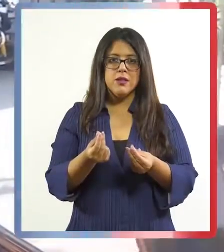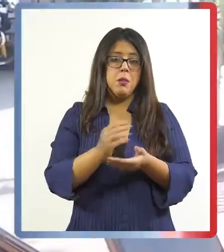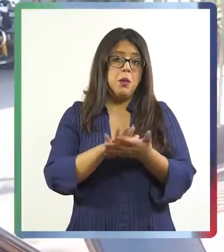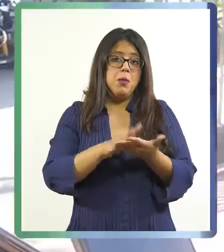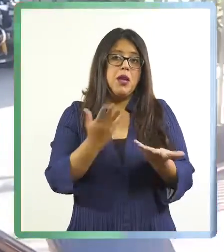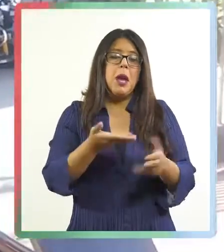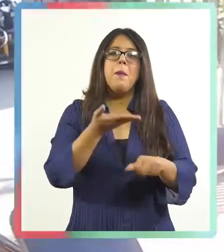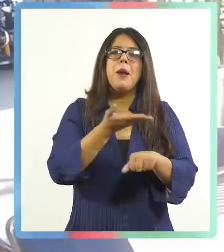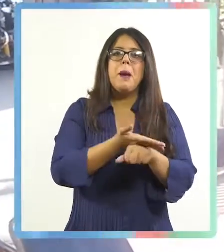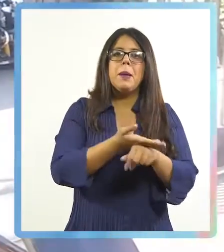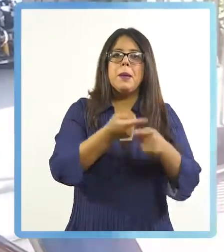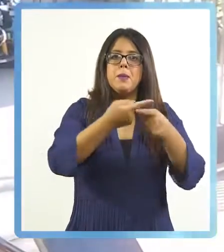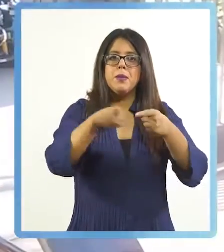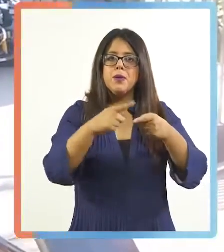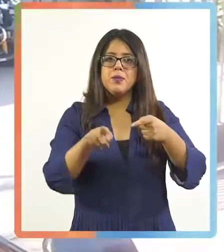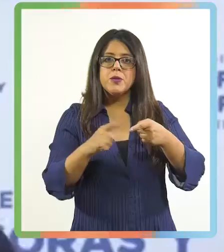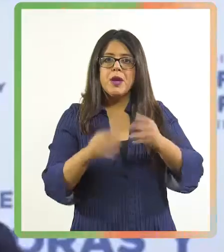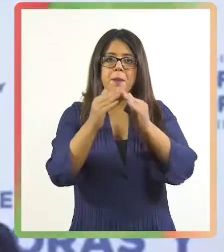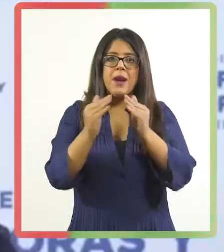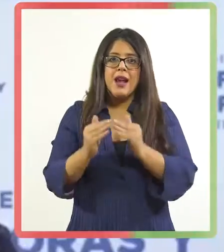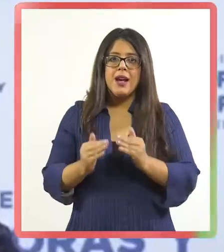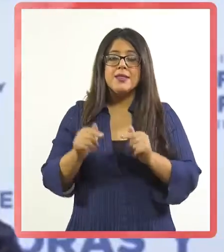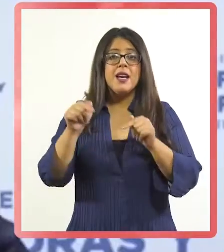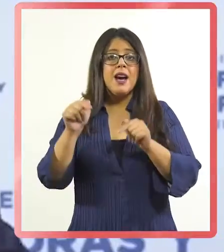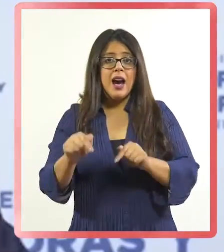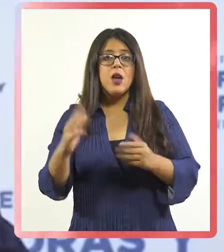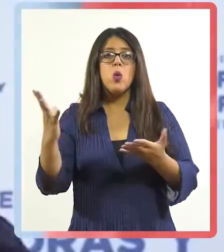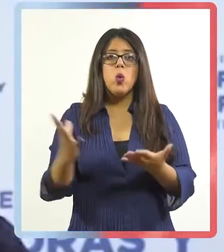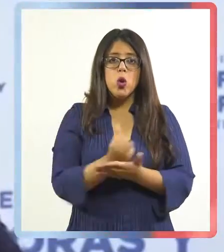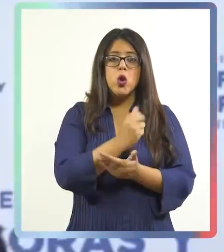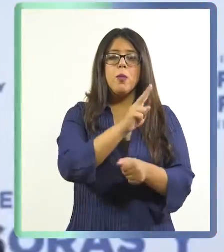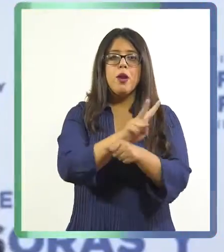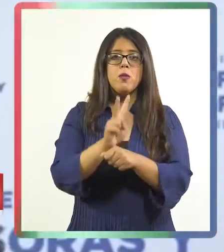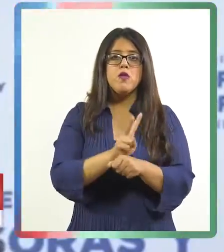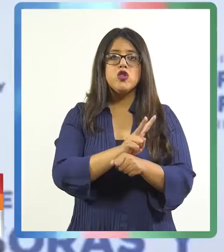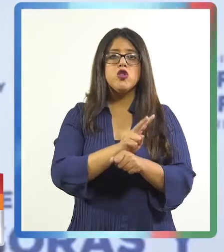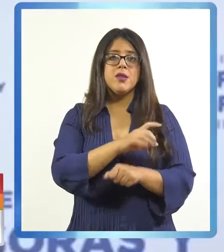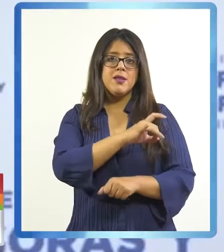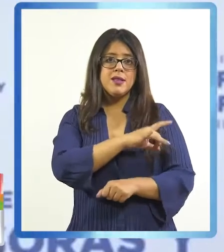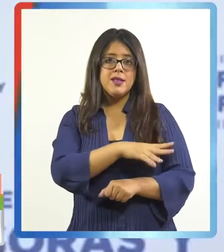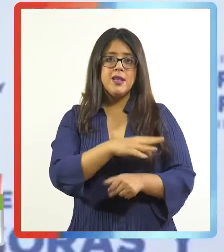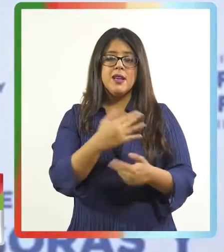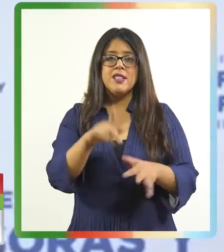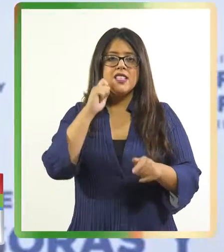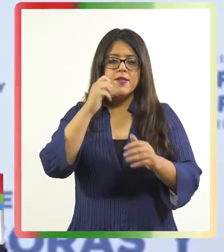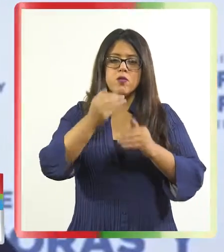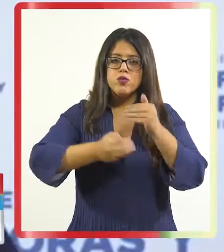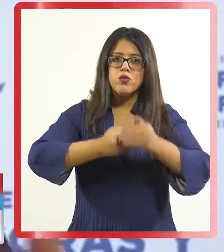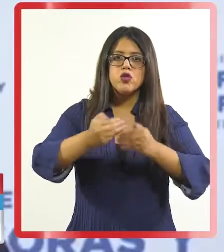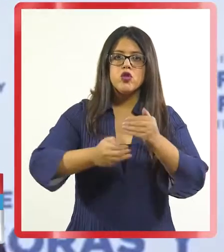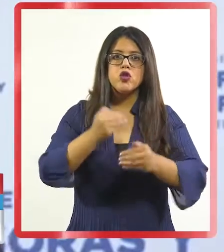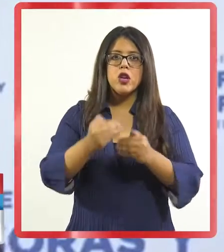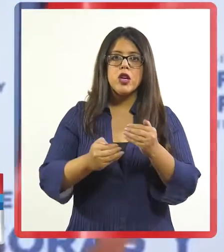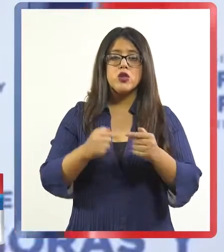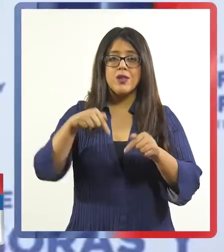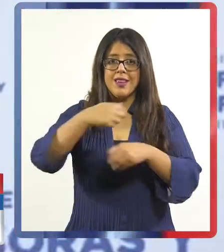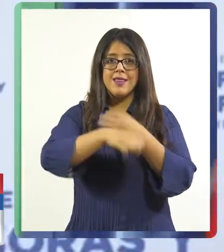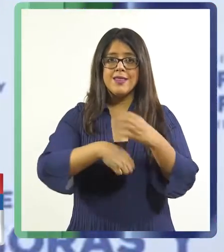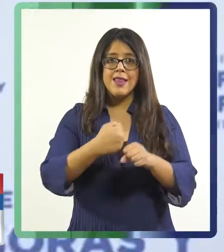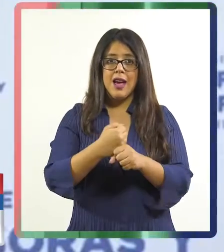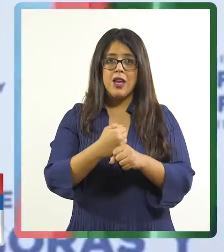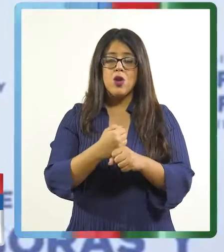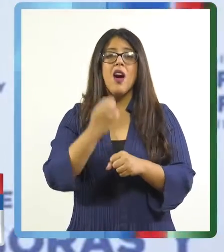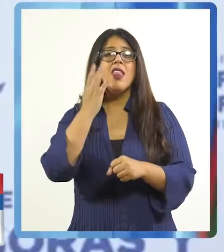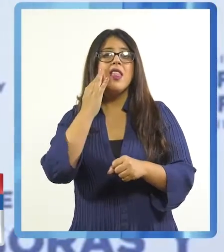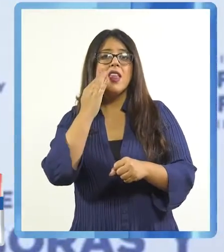económicos a un crédito hipotecario. Este es un tremendo logro del Colegio de Profesoras y Profesores de Chile. Llevamos adelante todo un